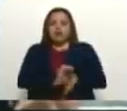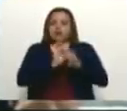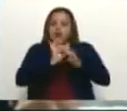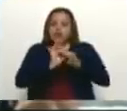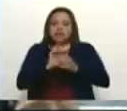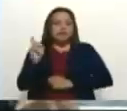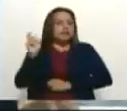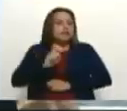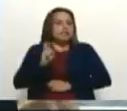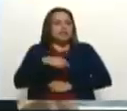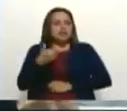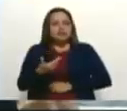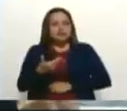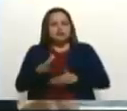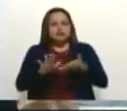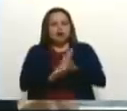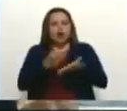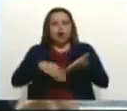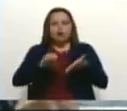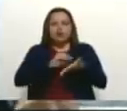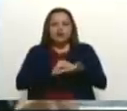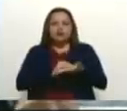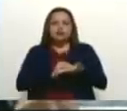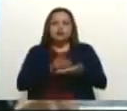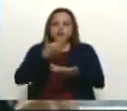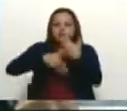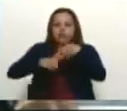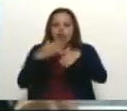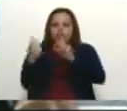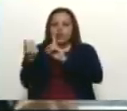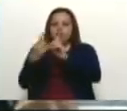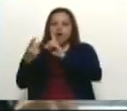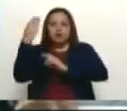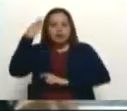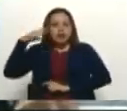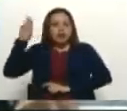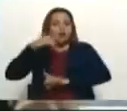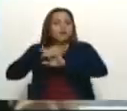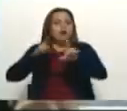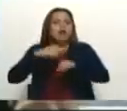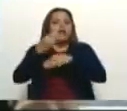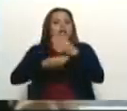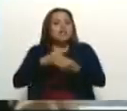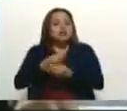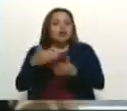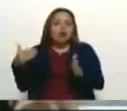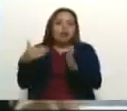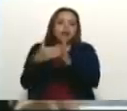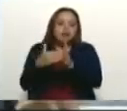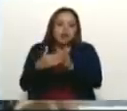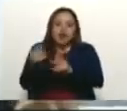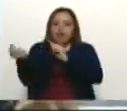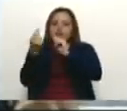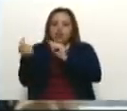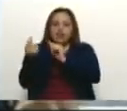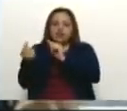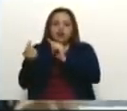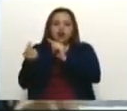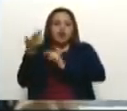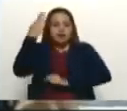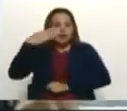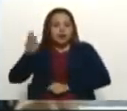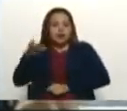necesidad de reanudar los diálogos de México. Resulta que quien violentó los diálogos de México fueron precisamente los aliados